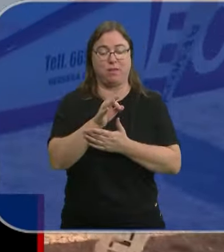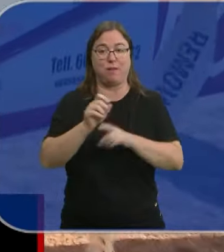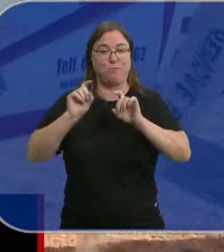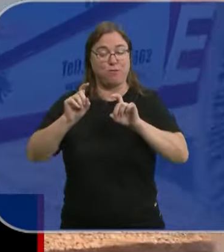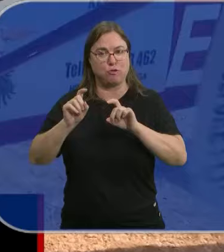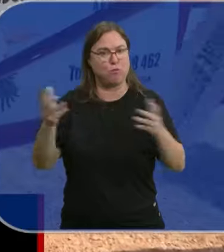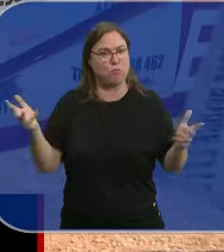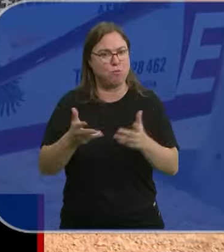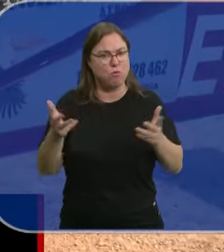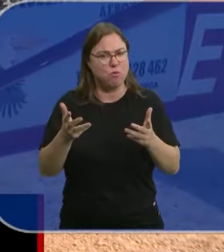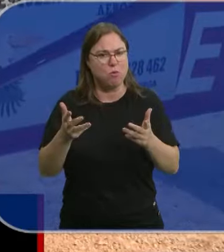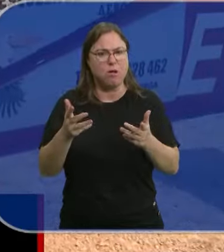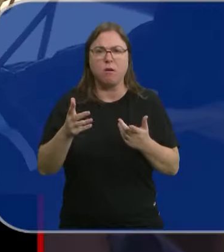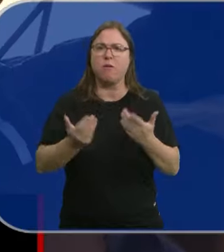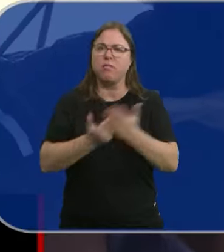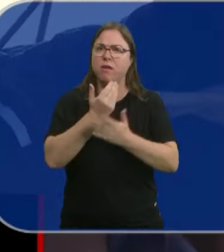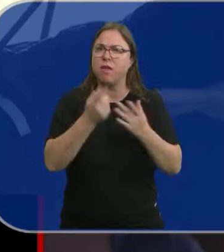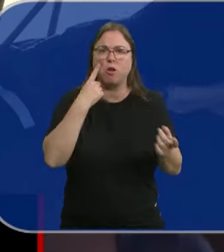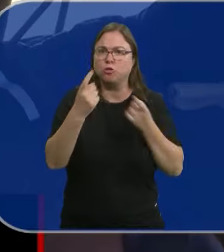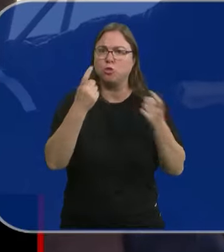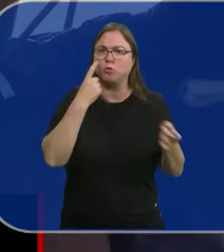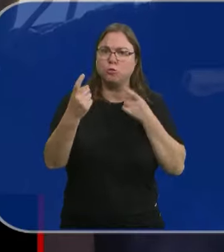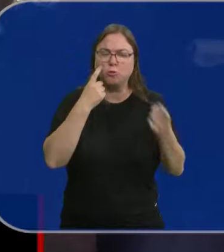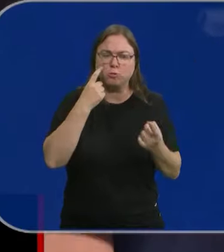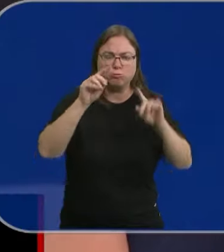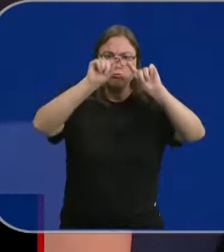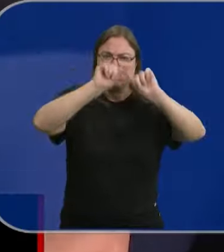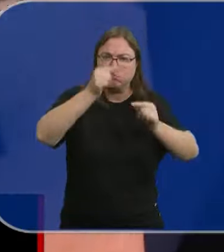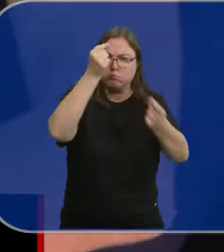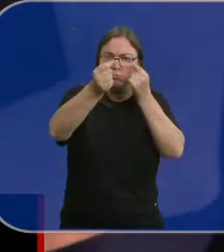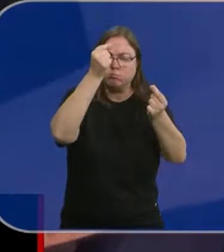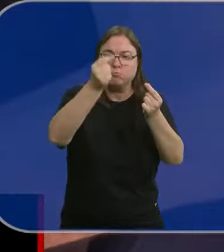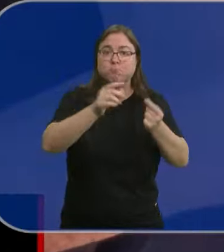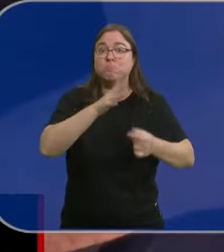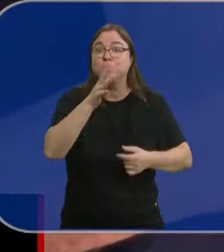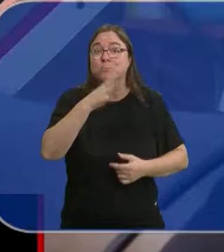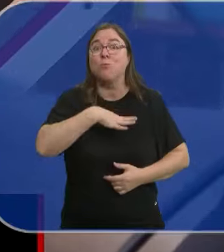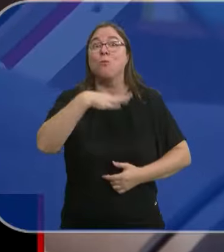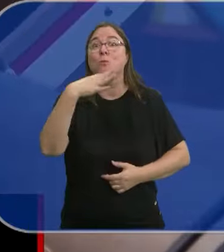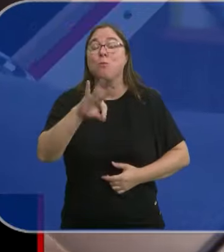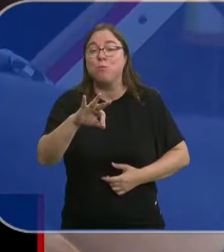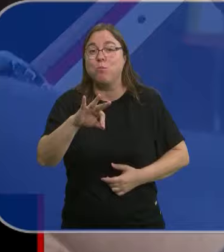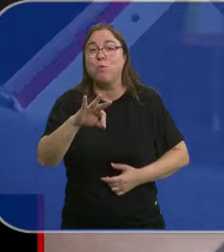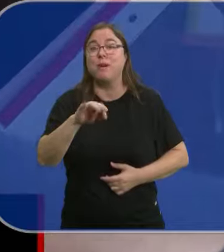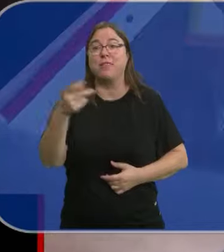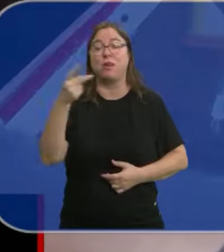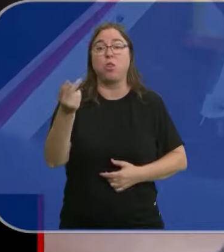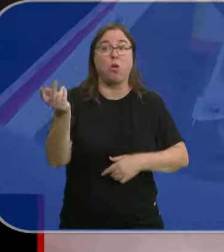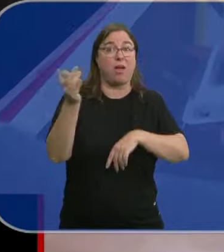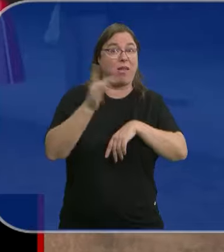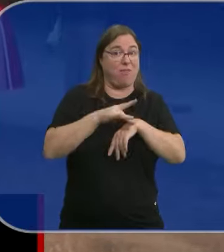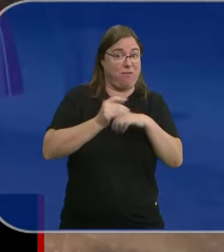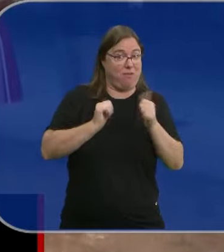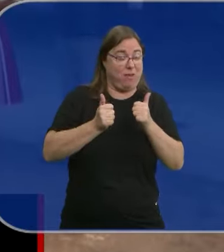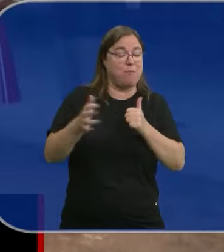que se someten cada día a controles exhaustivos. Veremos cómo las hipótesis de la investigación barajan que un pájaro o una indisposición de los tripulantes